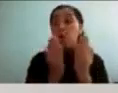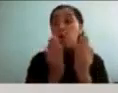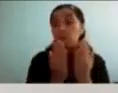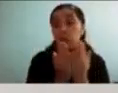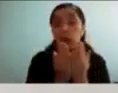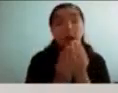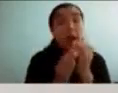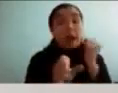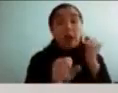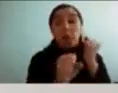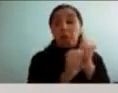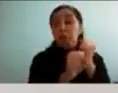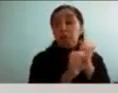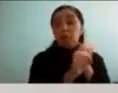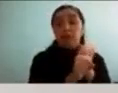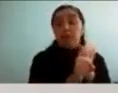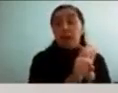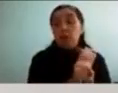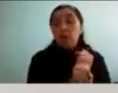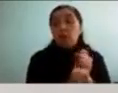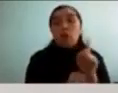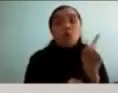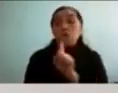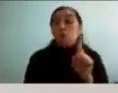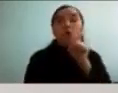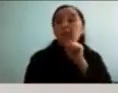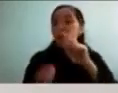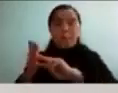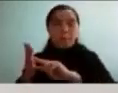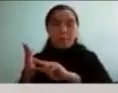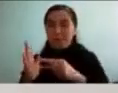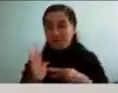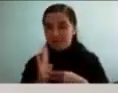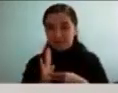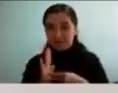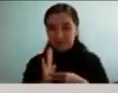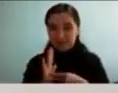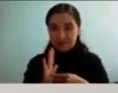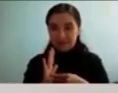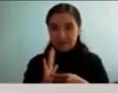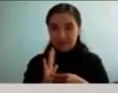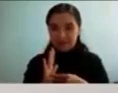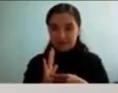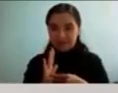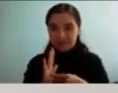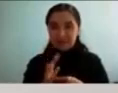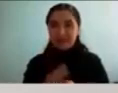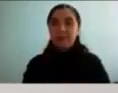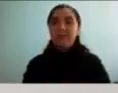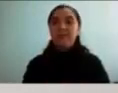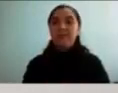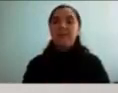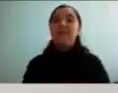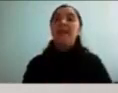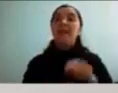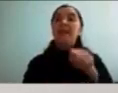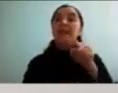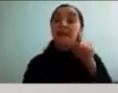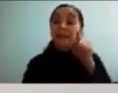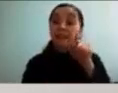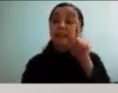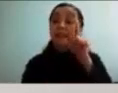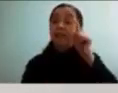entonces no voy a tener un trastorno por esa condición no voy a tener el trastorno por dificultad y hiperactividad y ese tiene que ser el objetivo